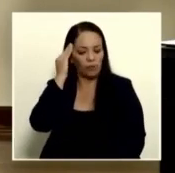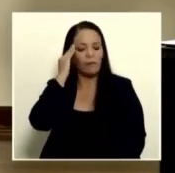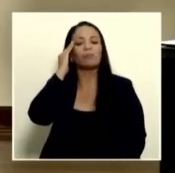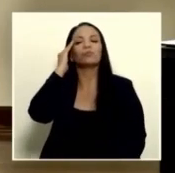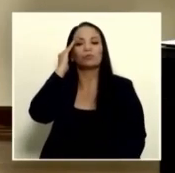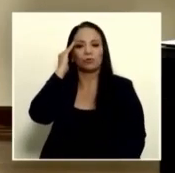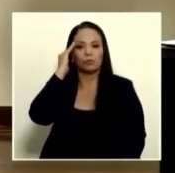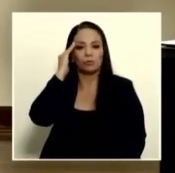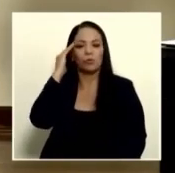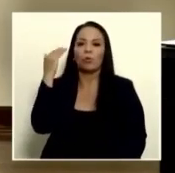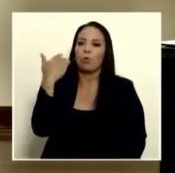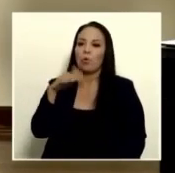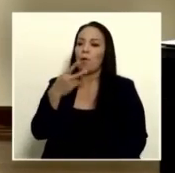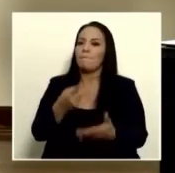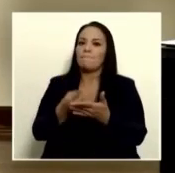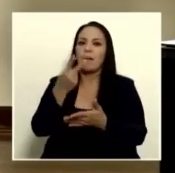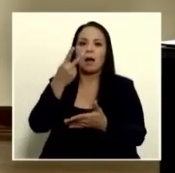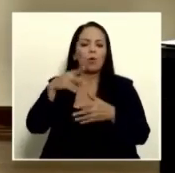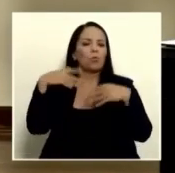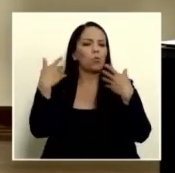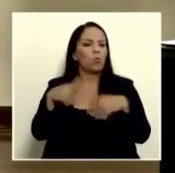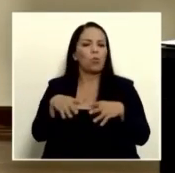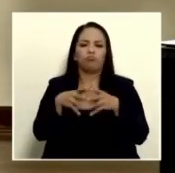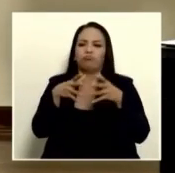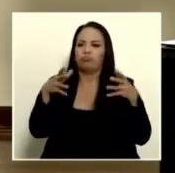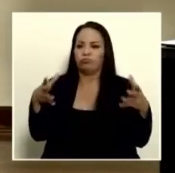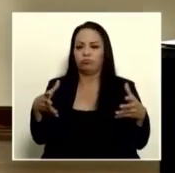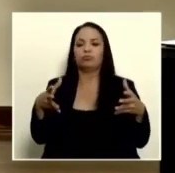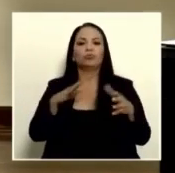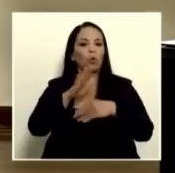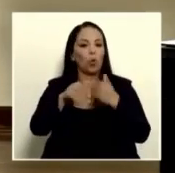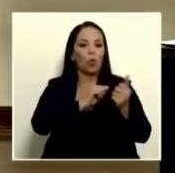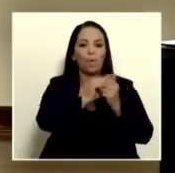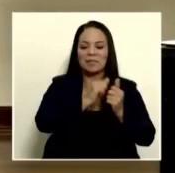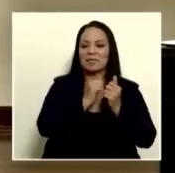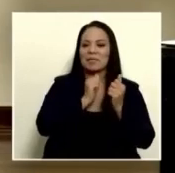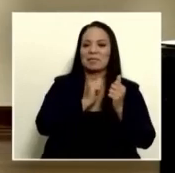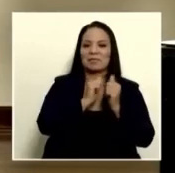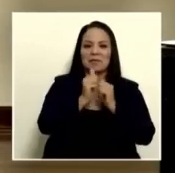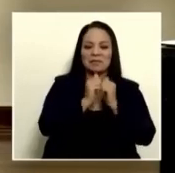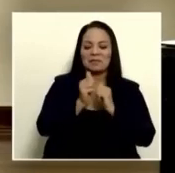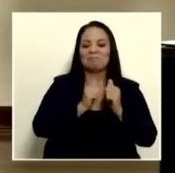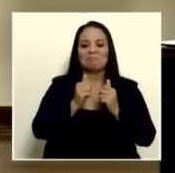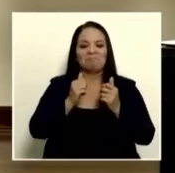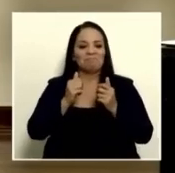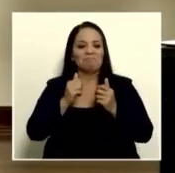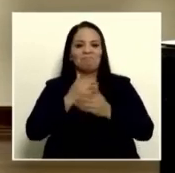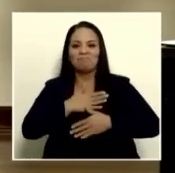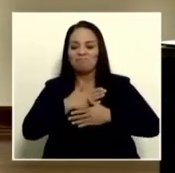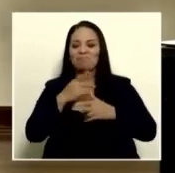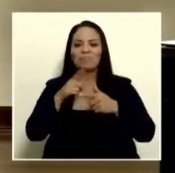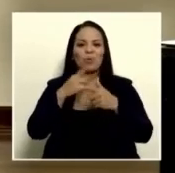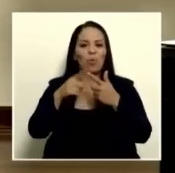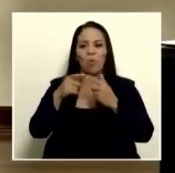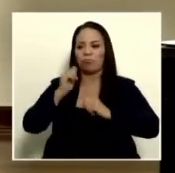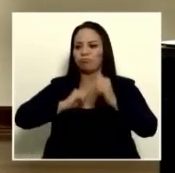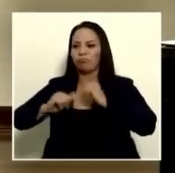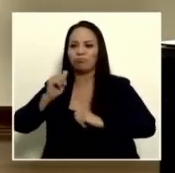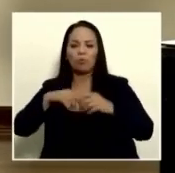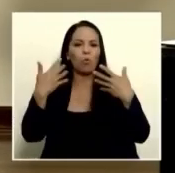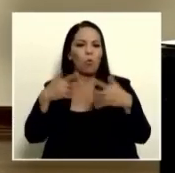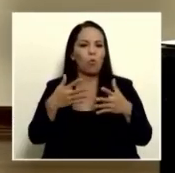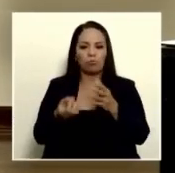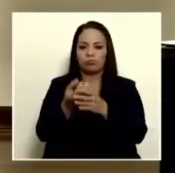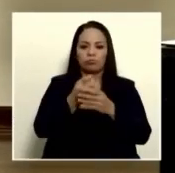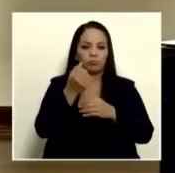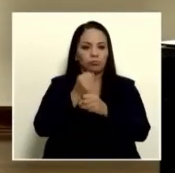altísimo valor agregado que dan las competencias deportivas los espectáculos la cantidad de empleo yo sé que han